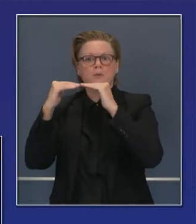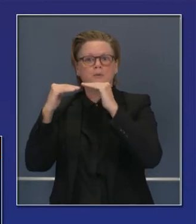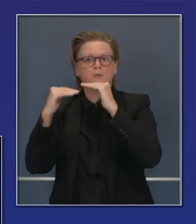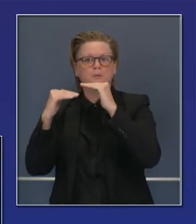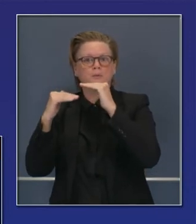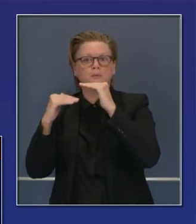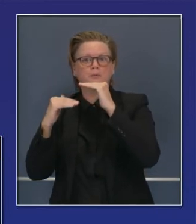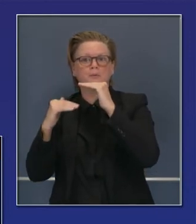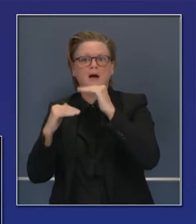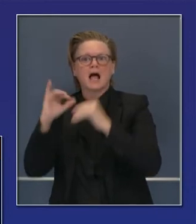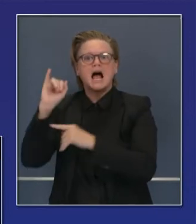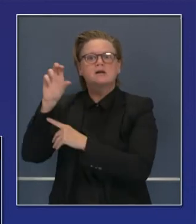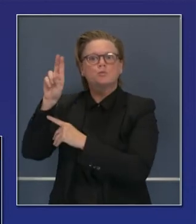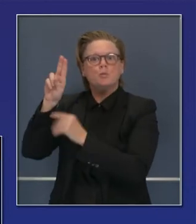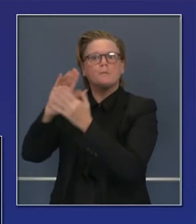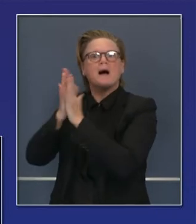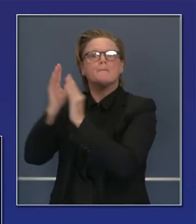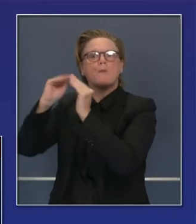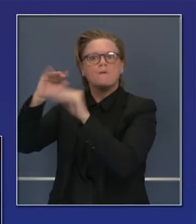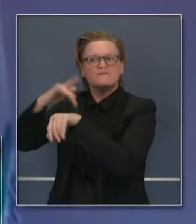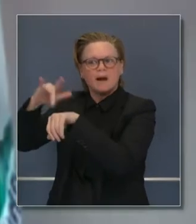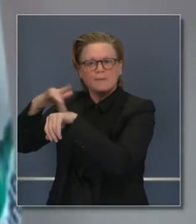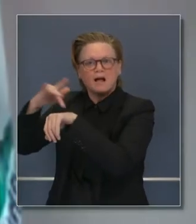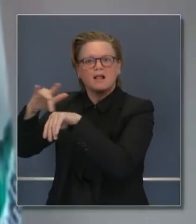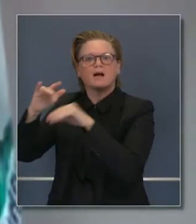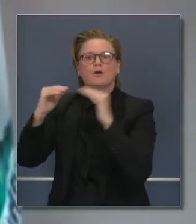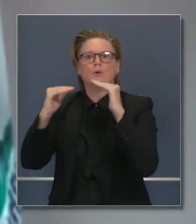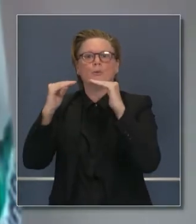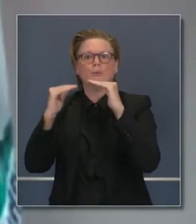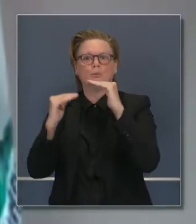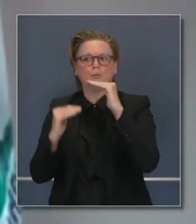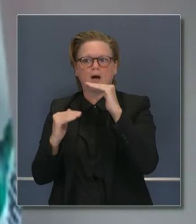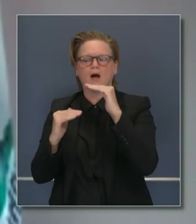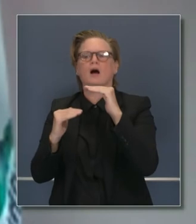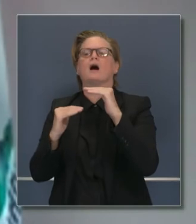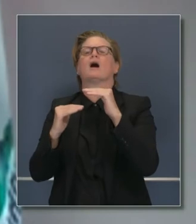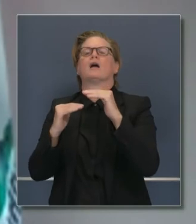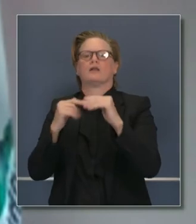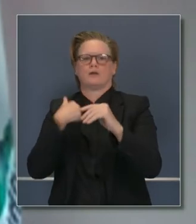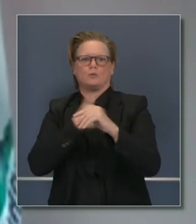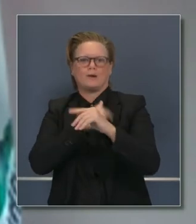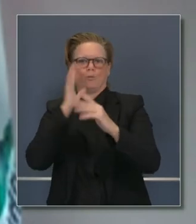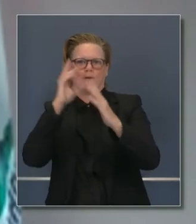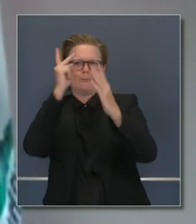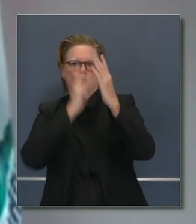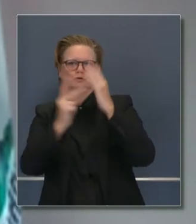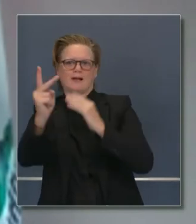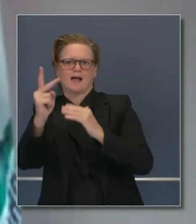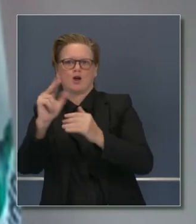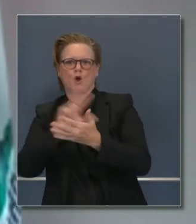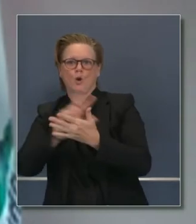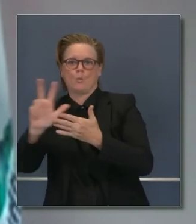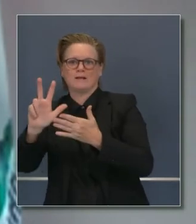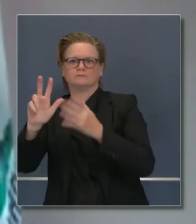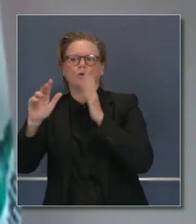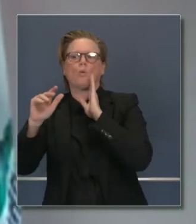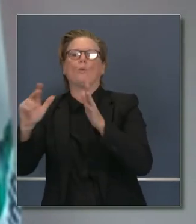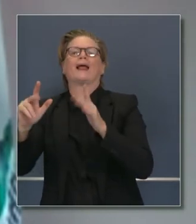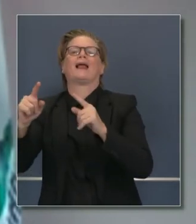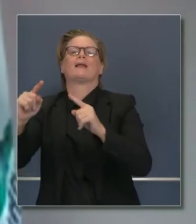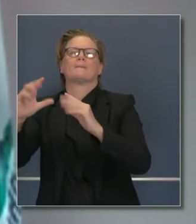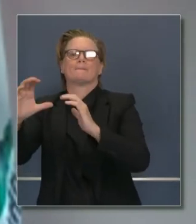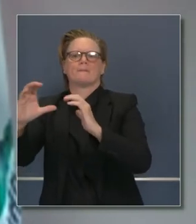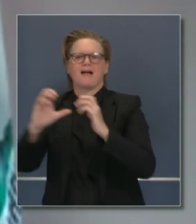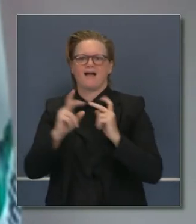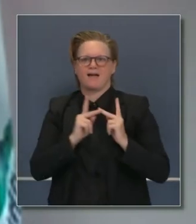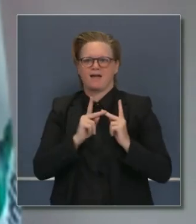tres semanas veremos los índices de transmisión en esas regiones y las proyecciones para lo que pasará en el sistema de